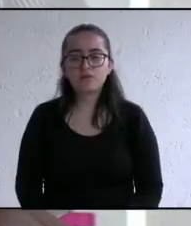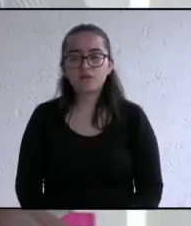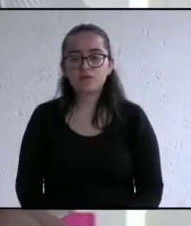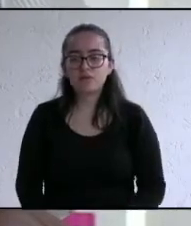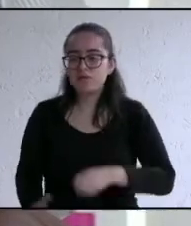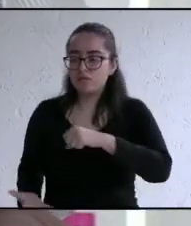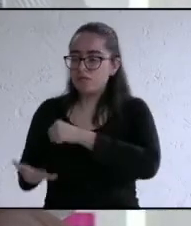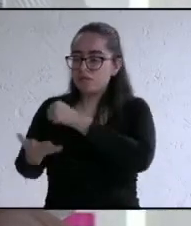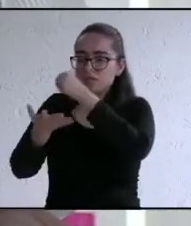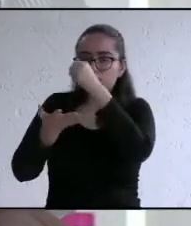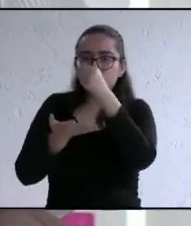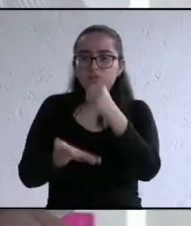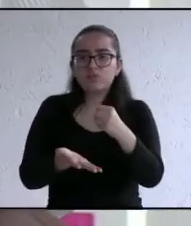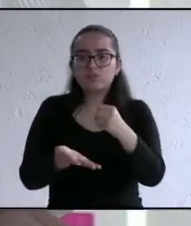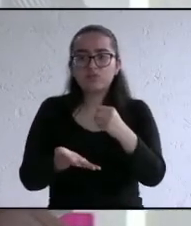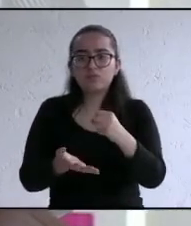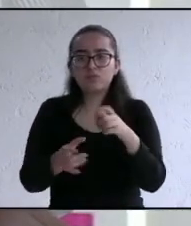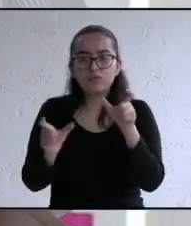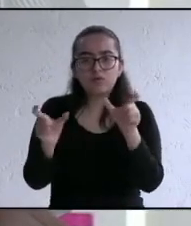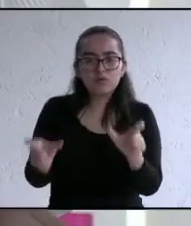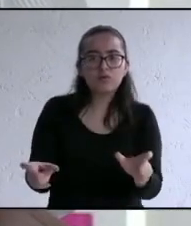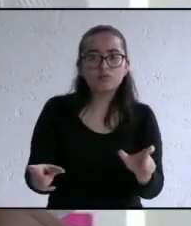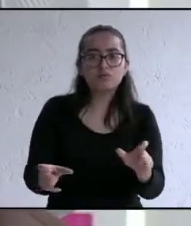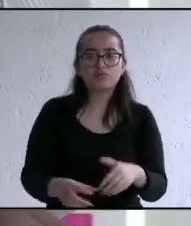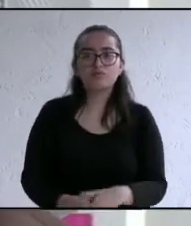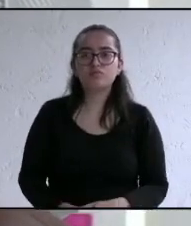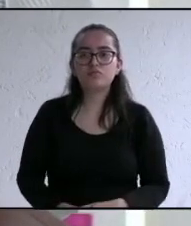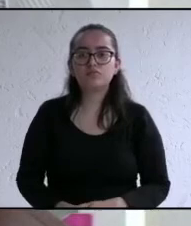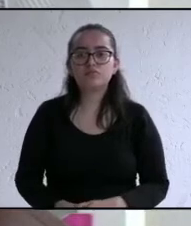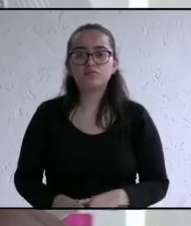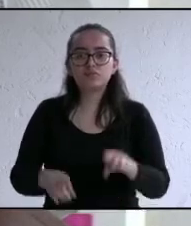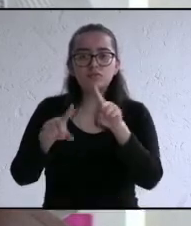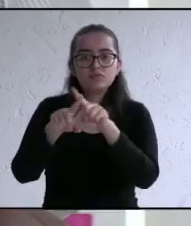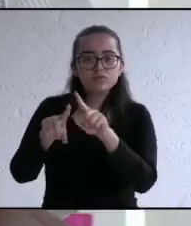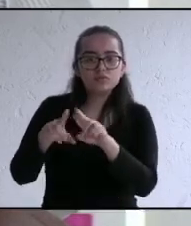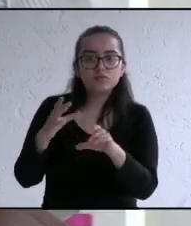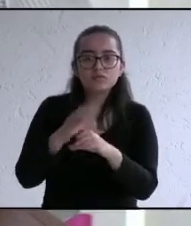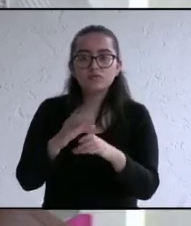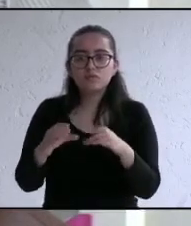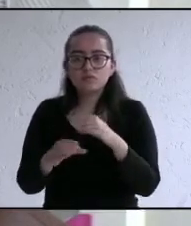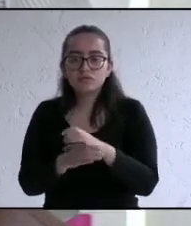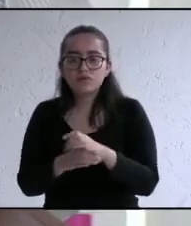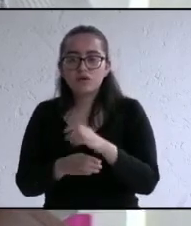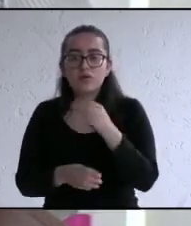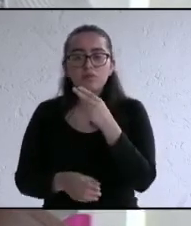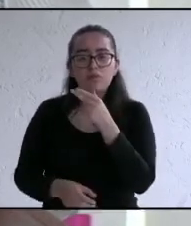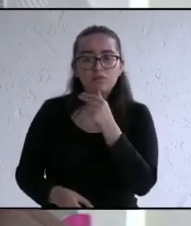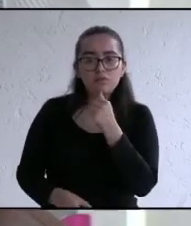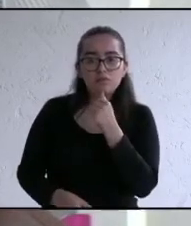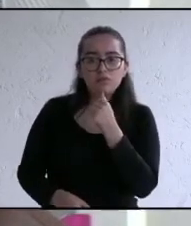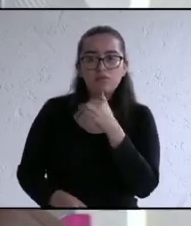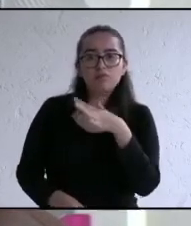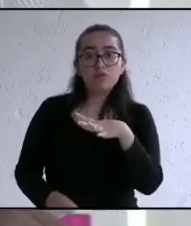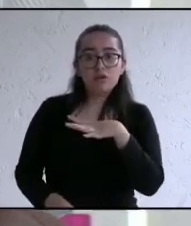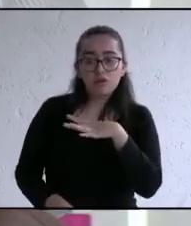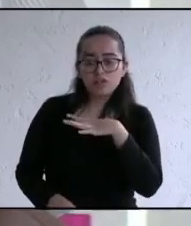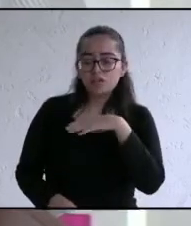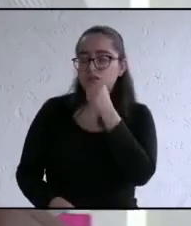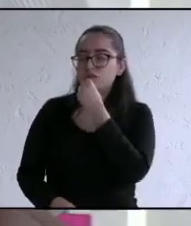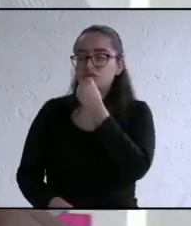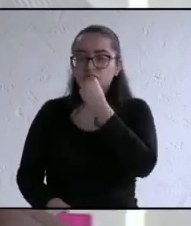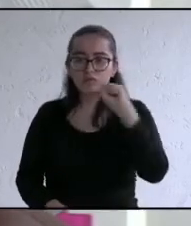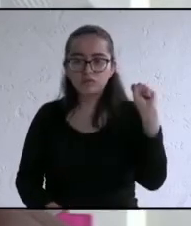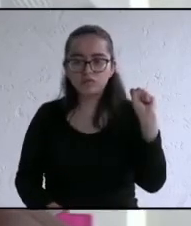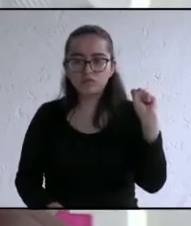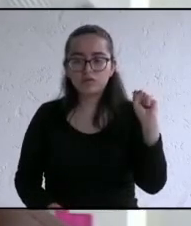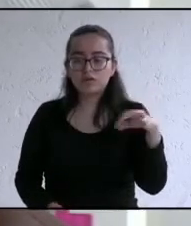participaciones para seguridad pública lo necesario para contar con una policía municipal bien capacitada y fortalecida